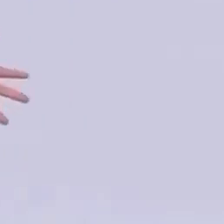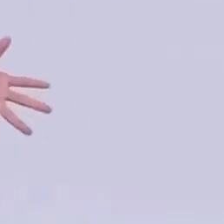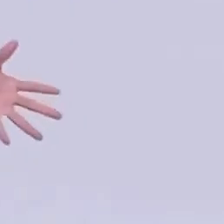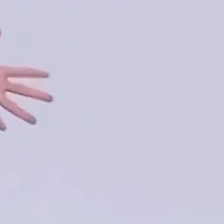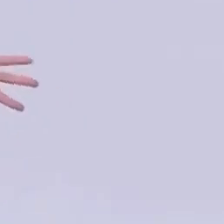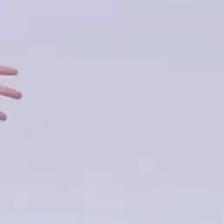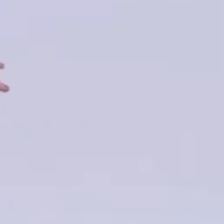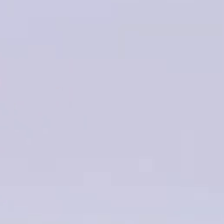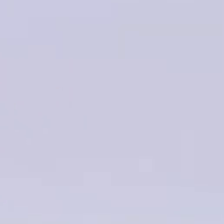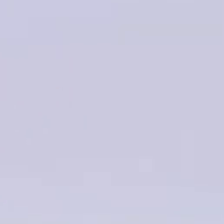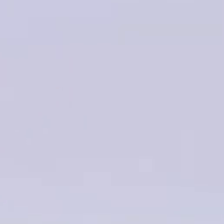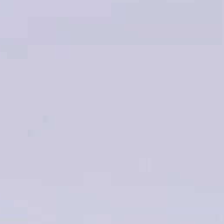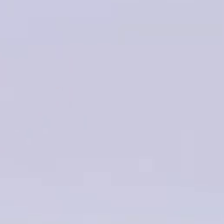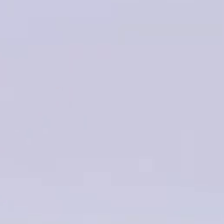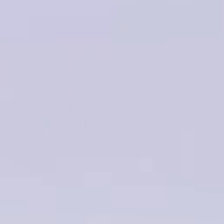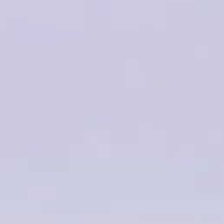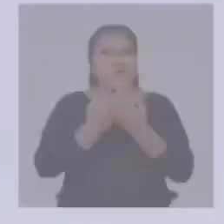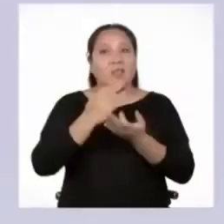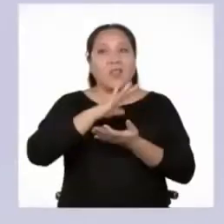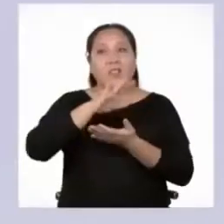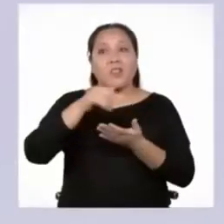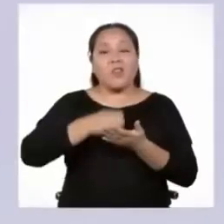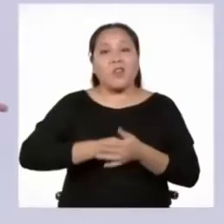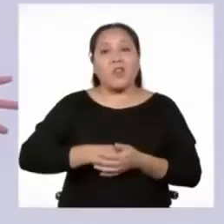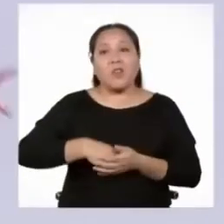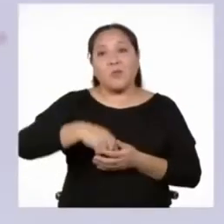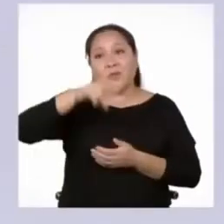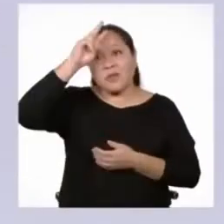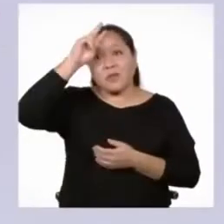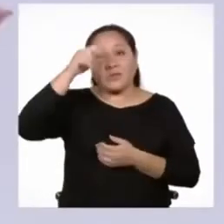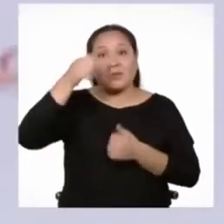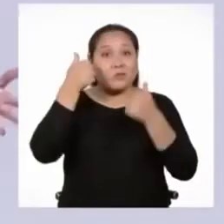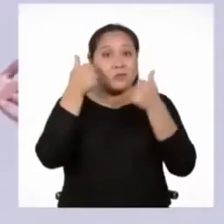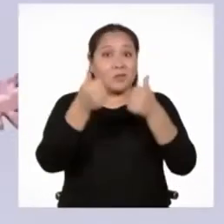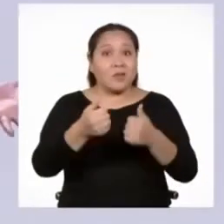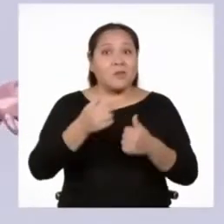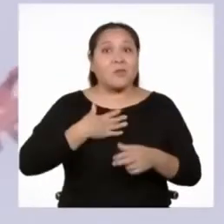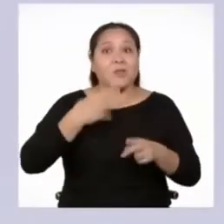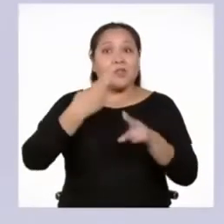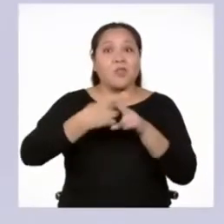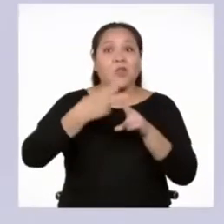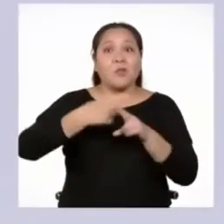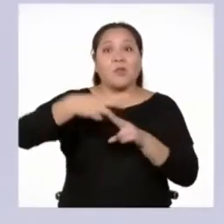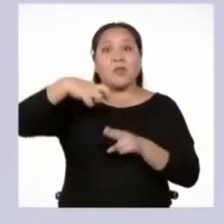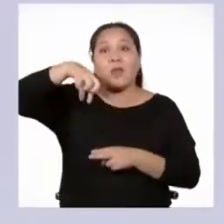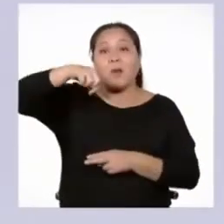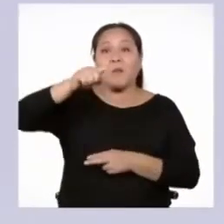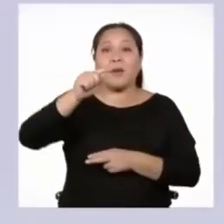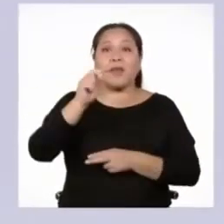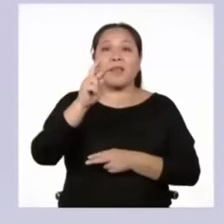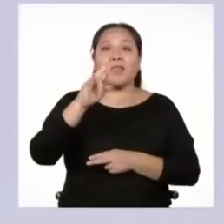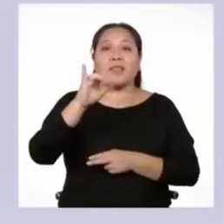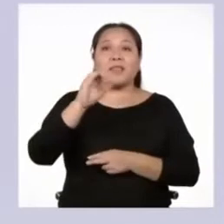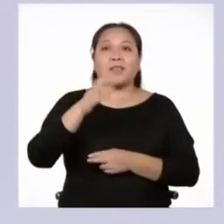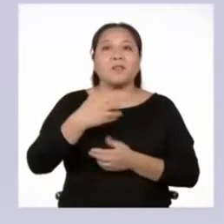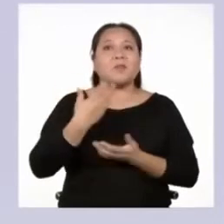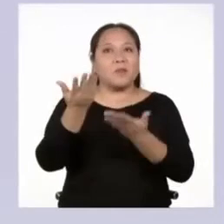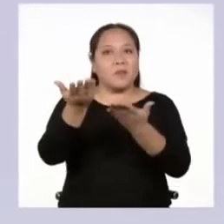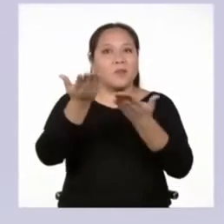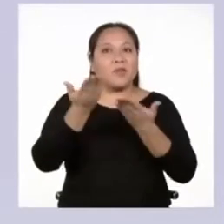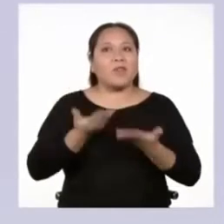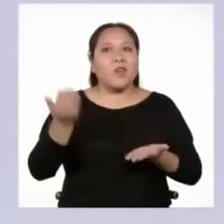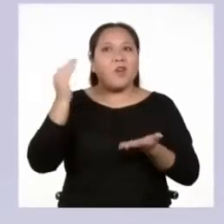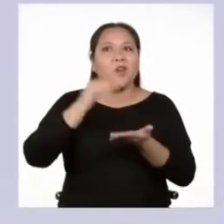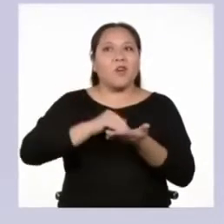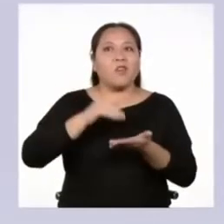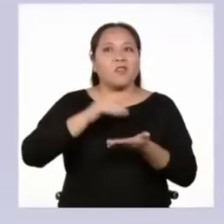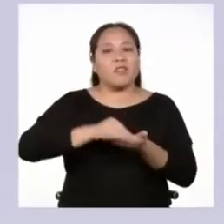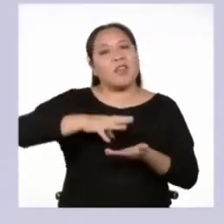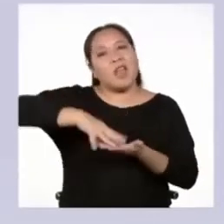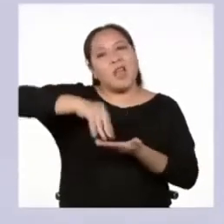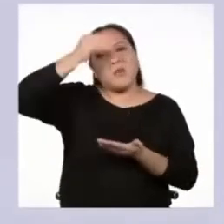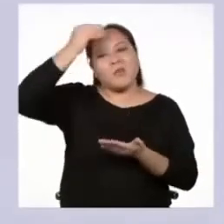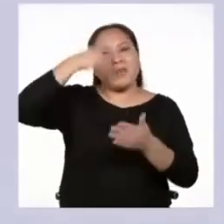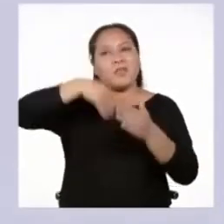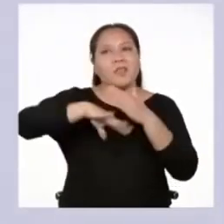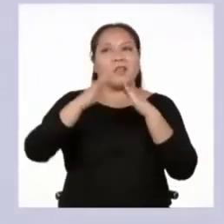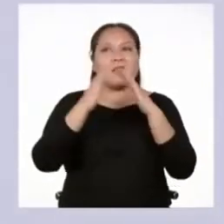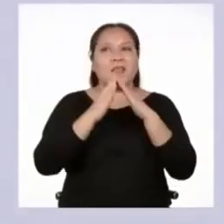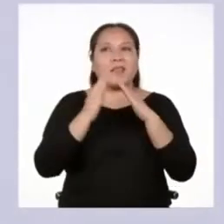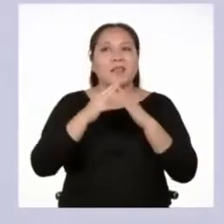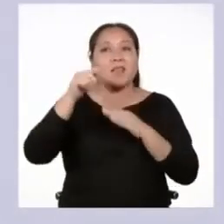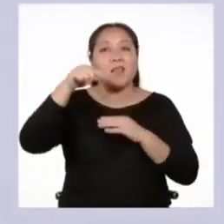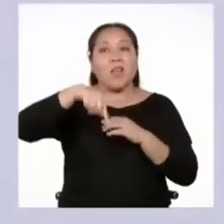Hola familia de todo el Perú, espero que se encuentren muy bien. Yo soy Patricia Barreto y bienvenidos y bienvenidas una vez más a Aprendo en Casa.